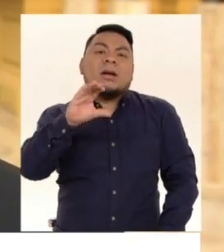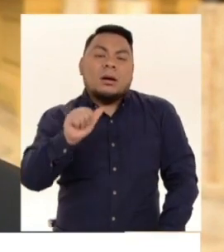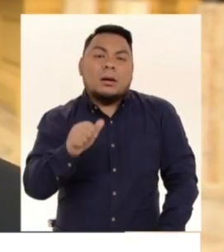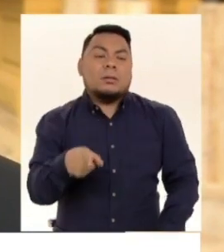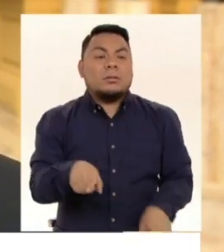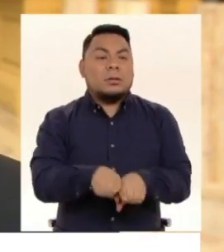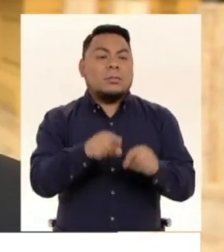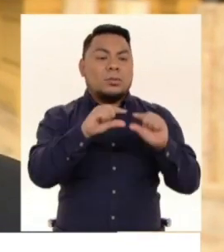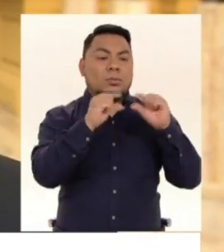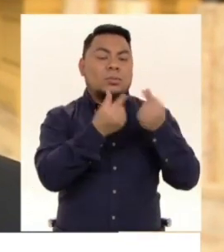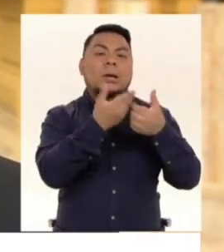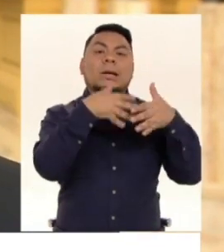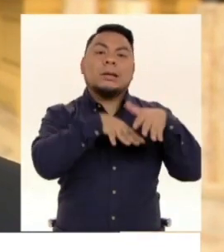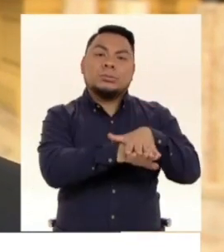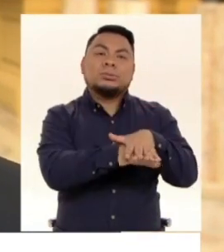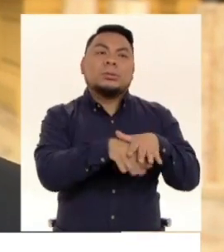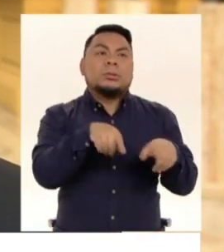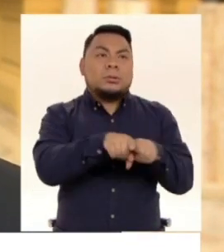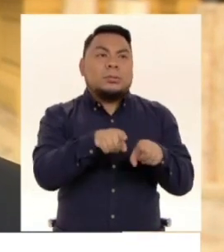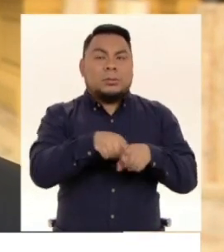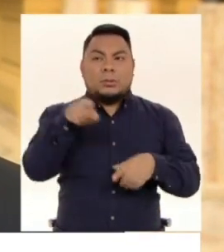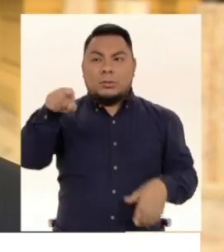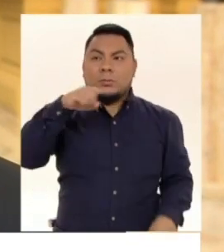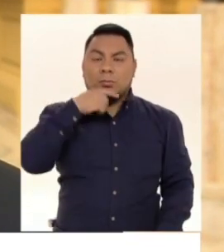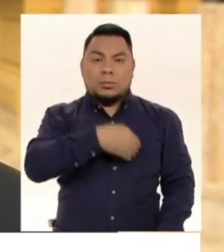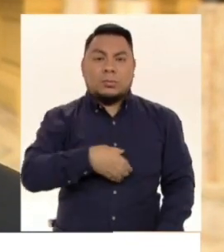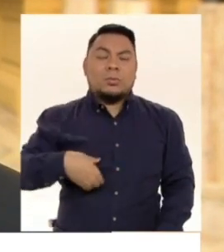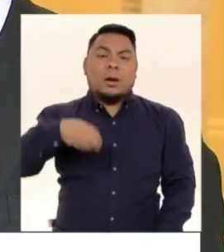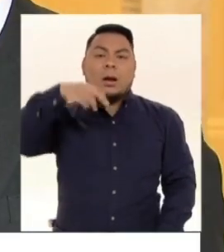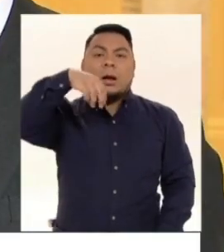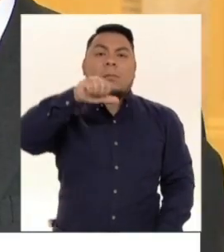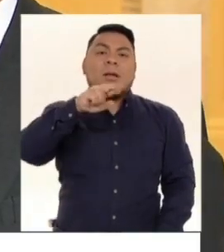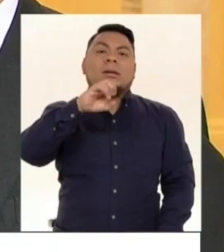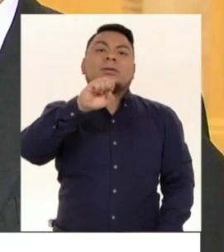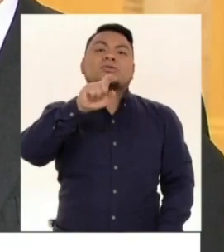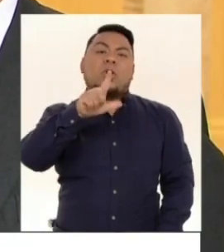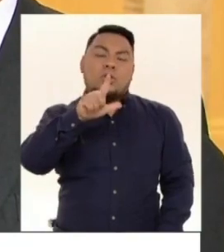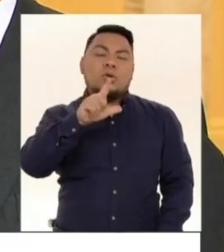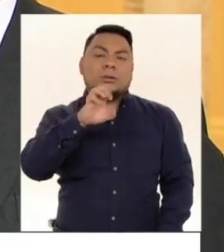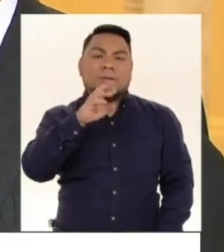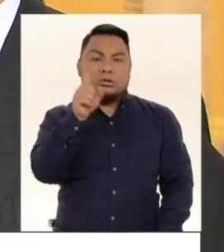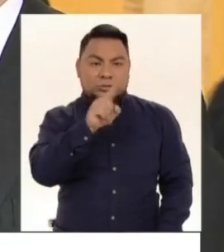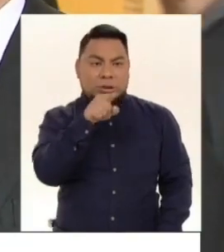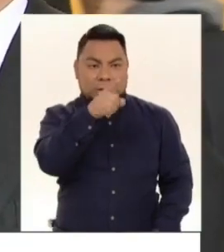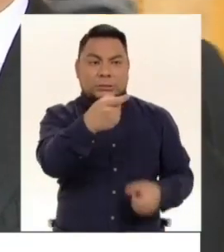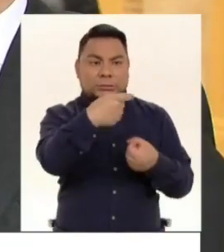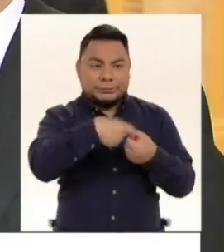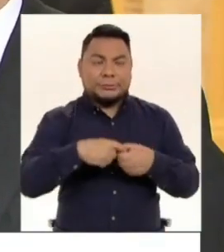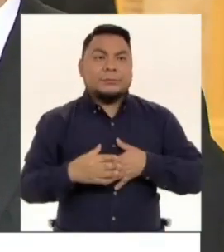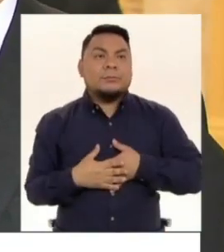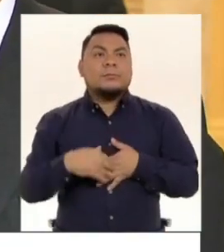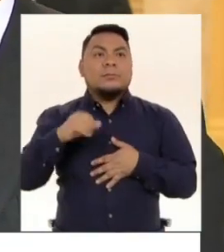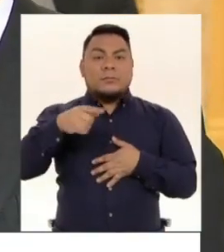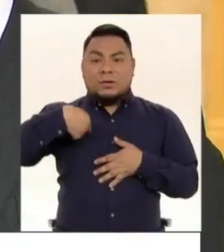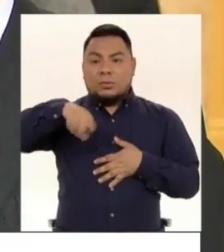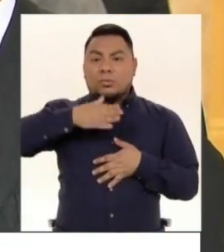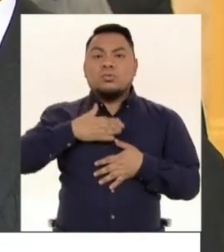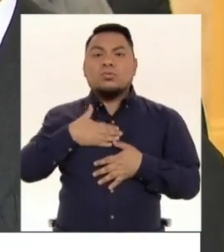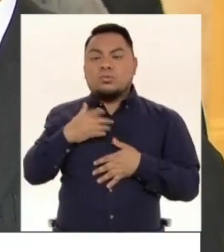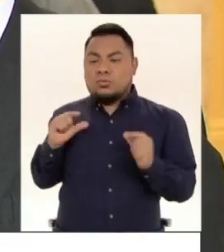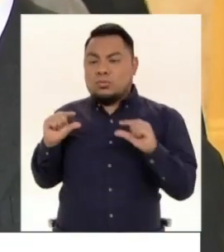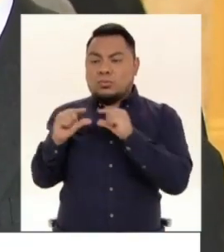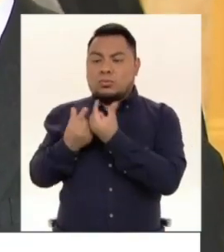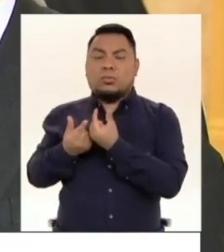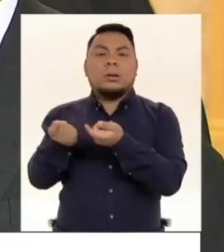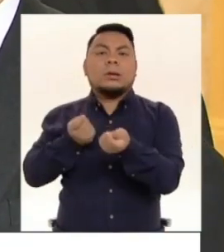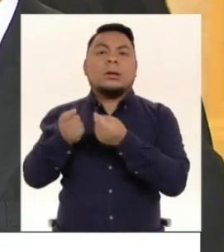comisión de inclusión, donde vamos a proponer a la congresista Marisol Espinosa. Bueno, en nuestro caso Contigo va a presidir justicia. Nosotros creemos